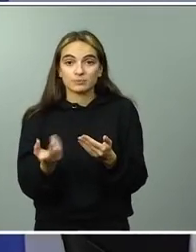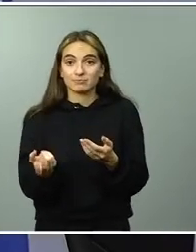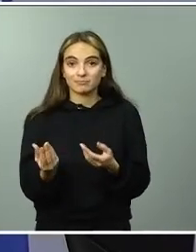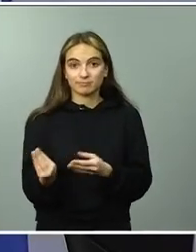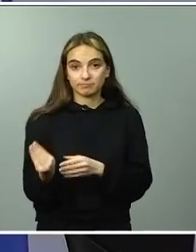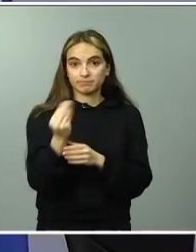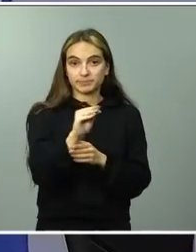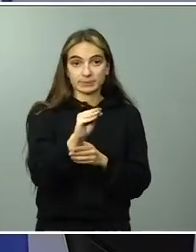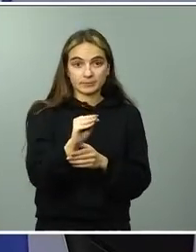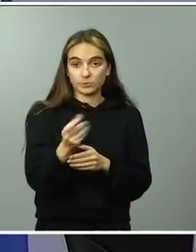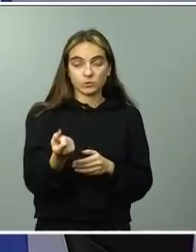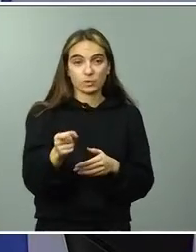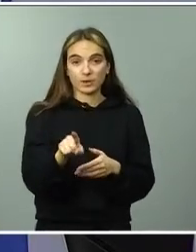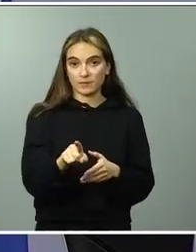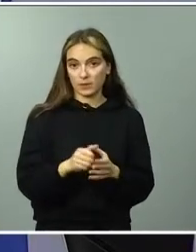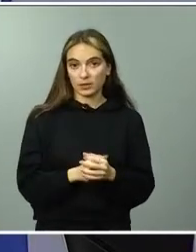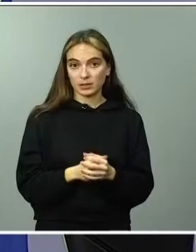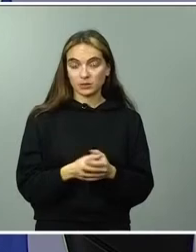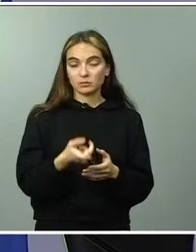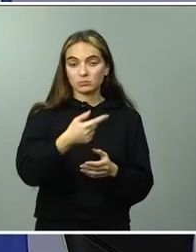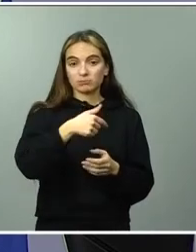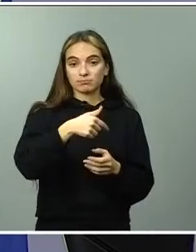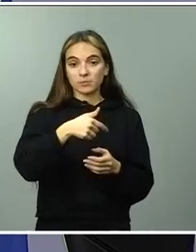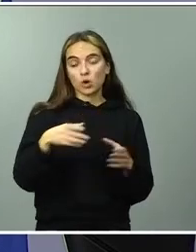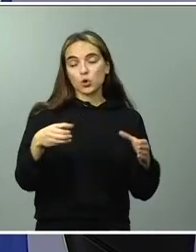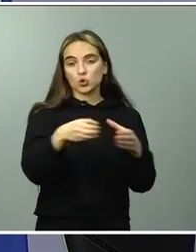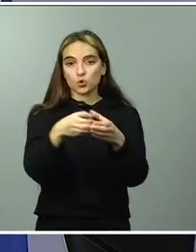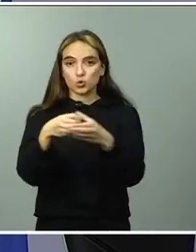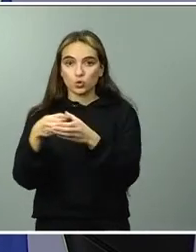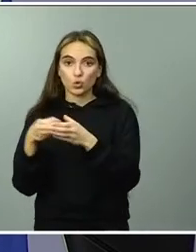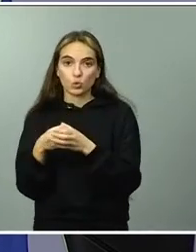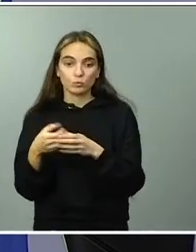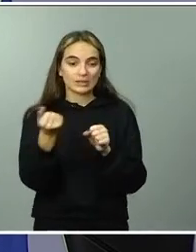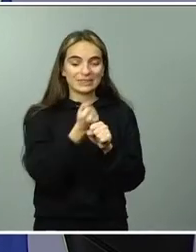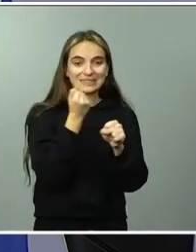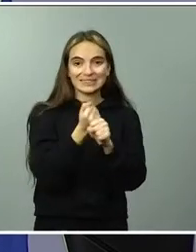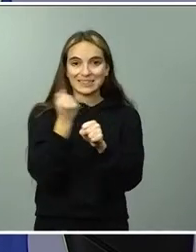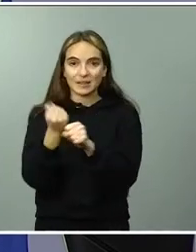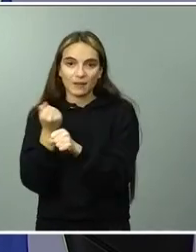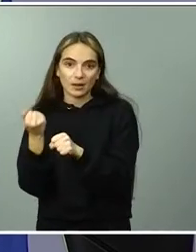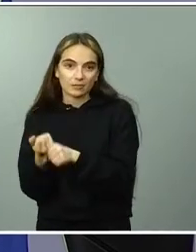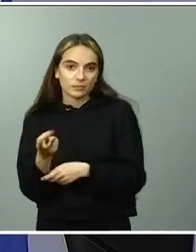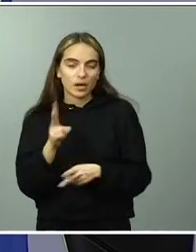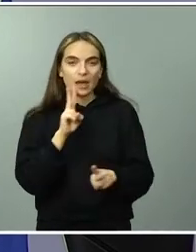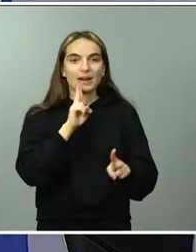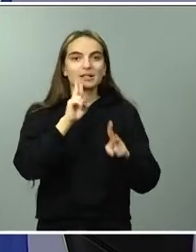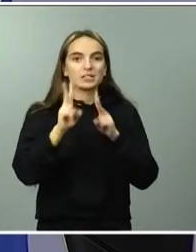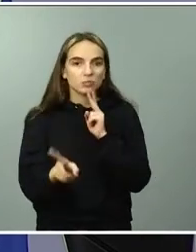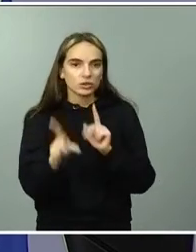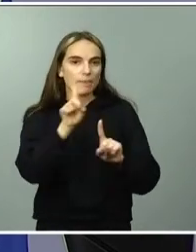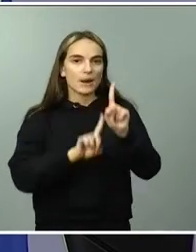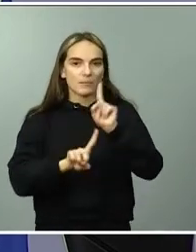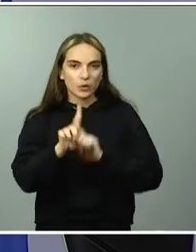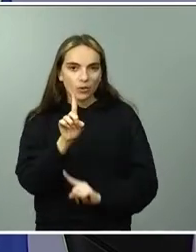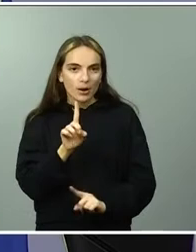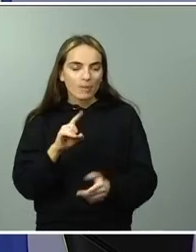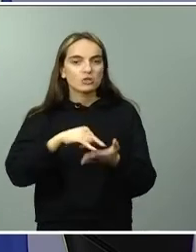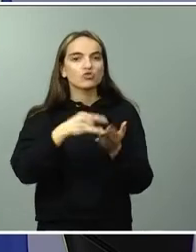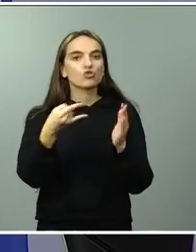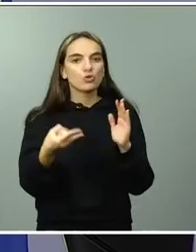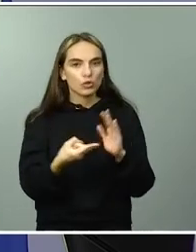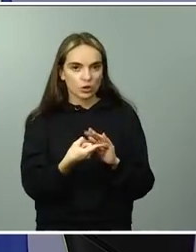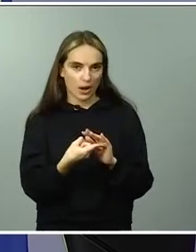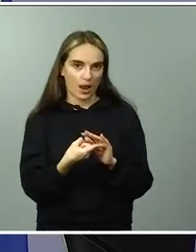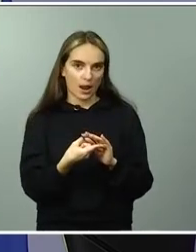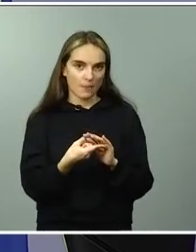parlamentarios a lo que es una respuesta o una solución al problema que había causado la interpretación de la norma. Y en relación